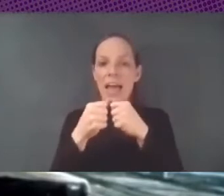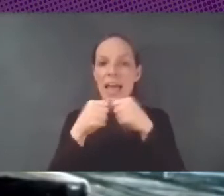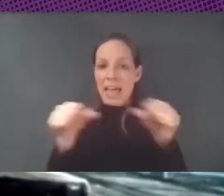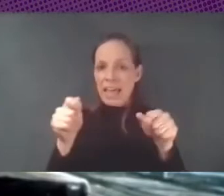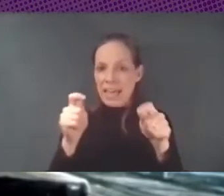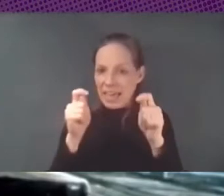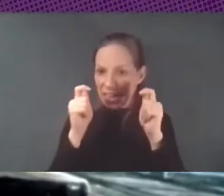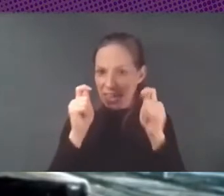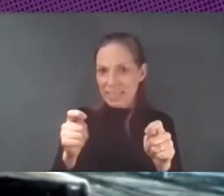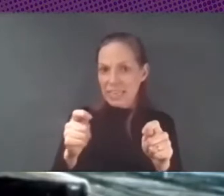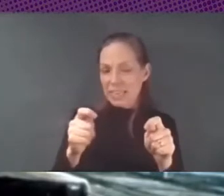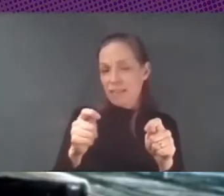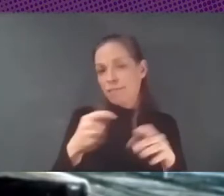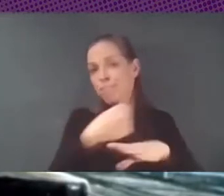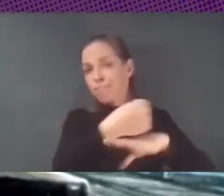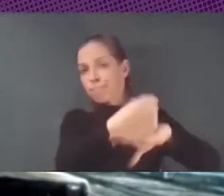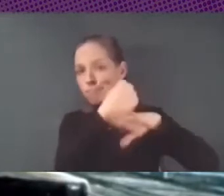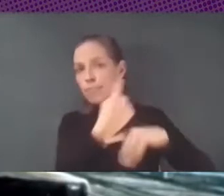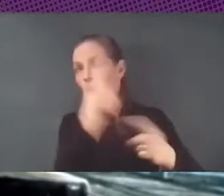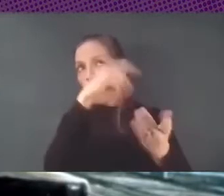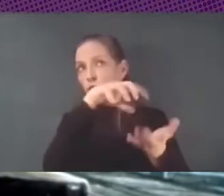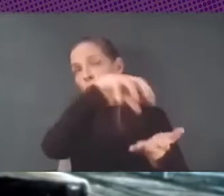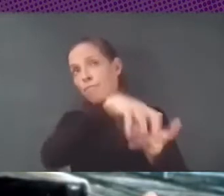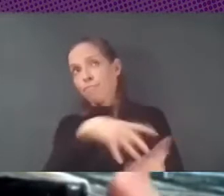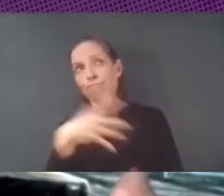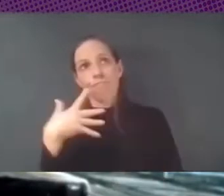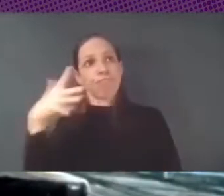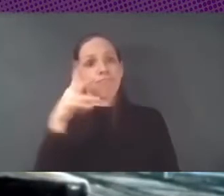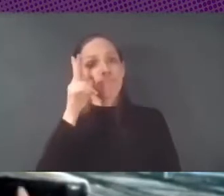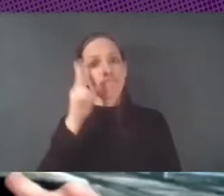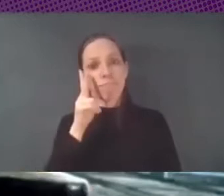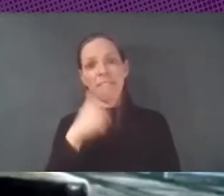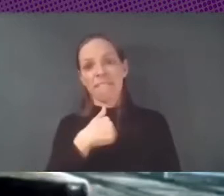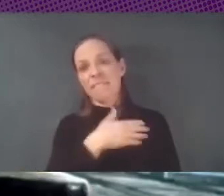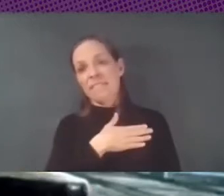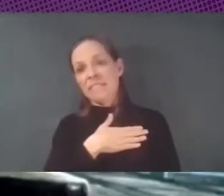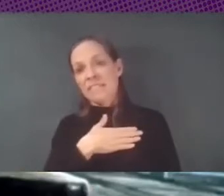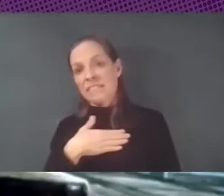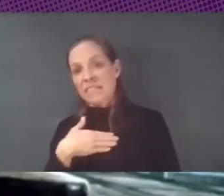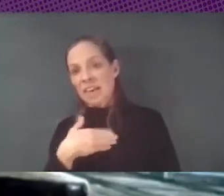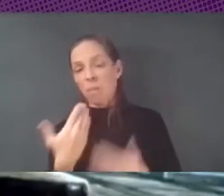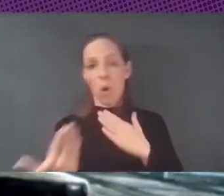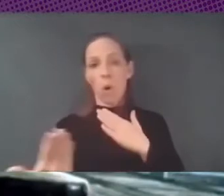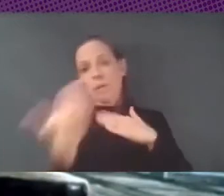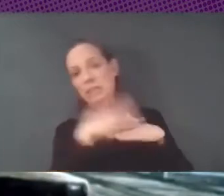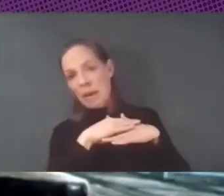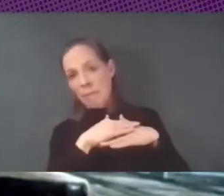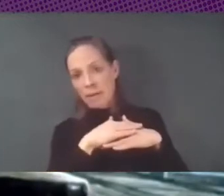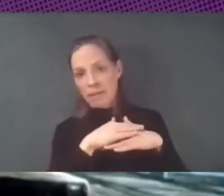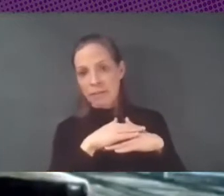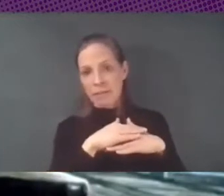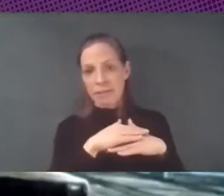impuesta por algunos centros muy reconocidos que intentan un poco aplastar también en el conceptual